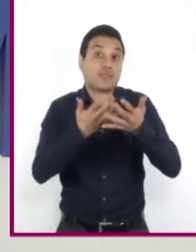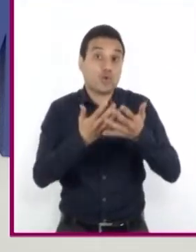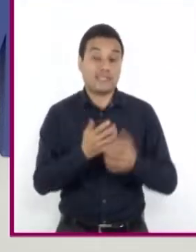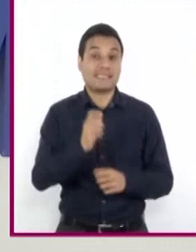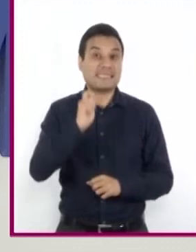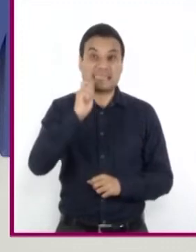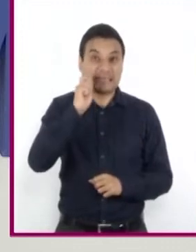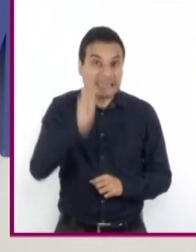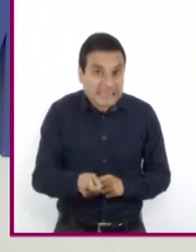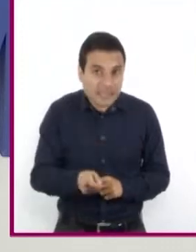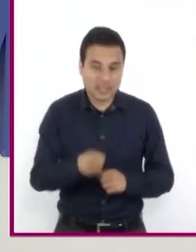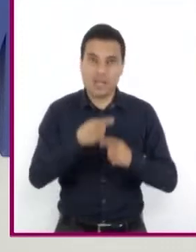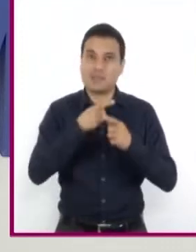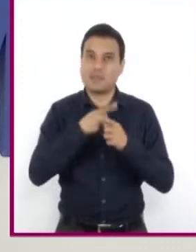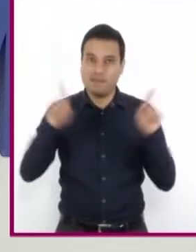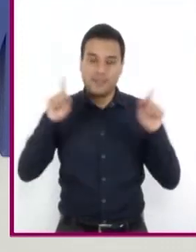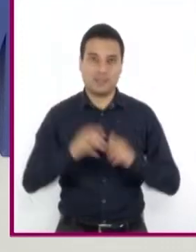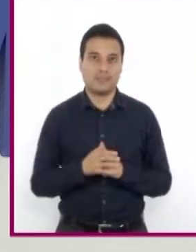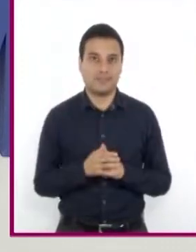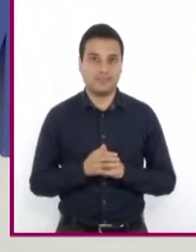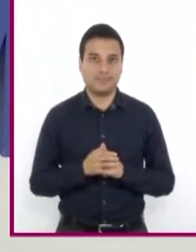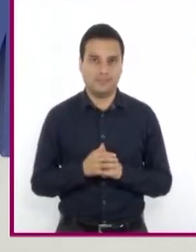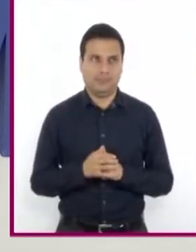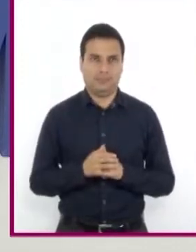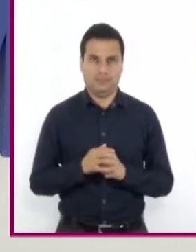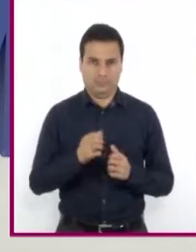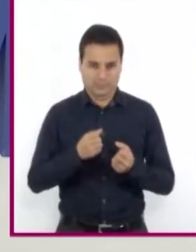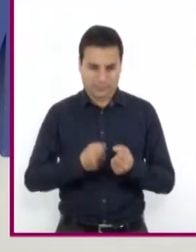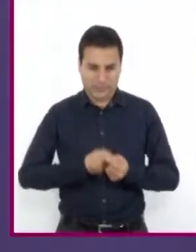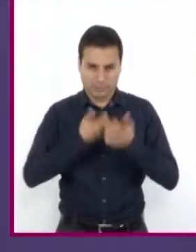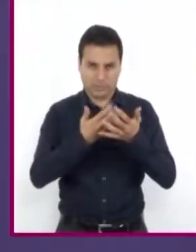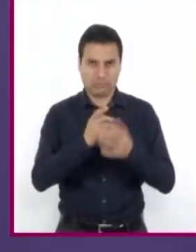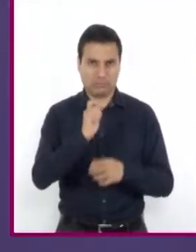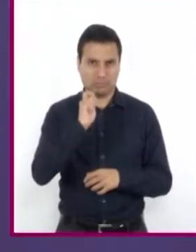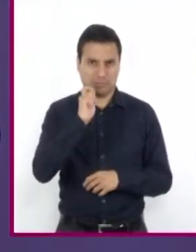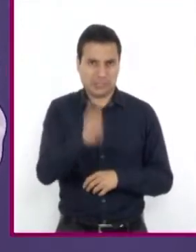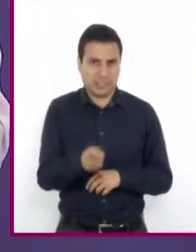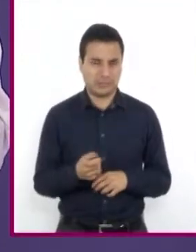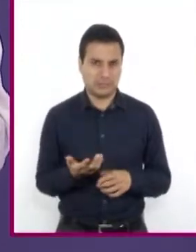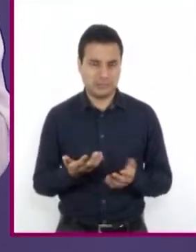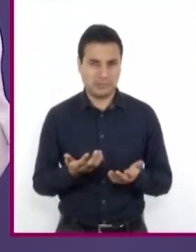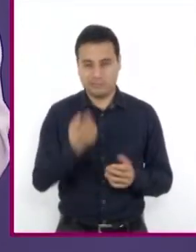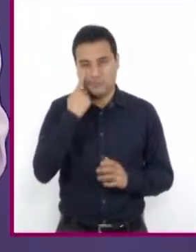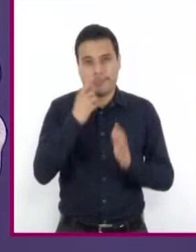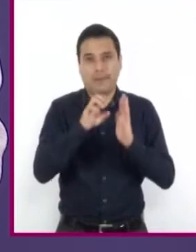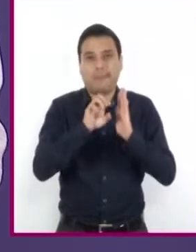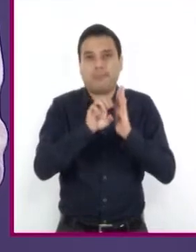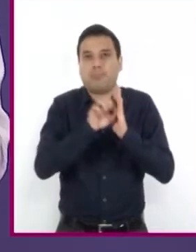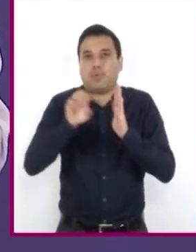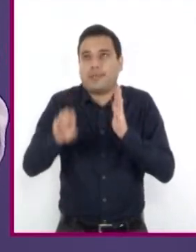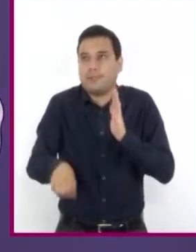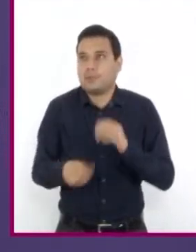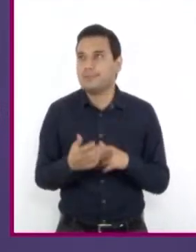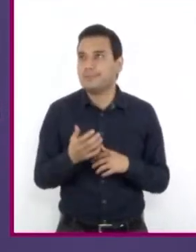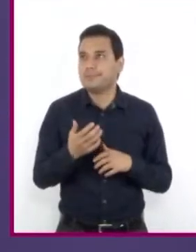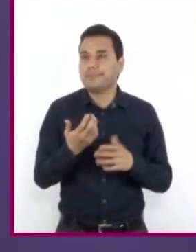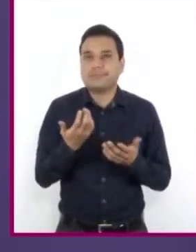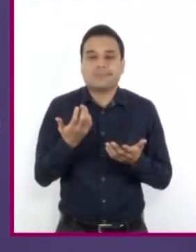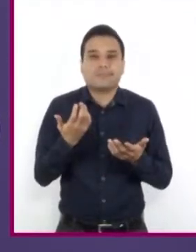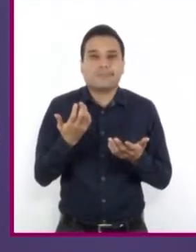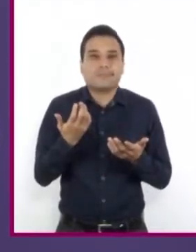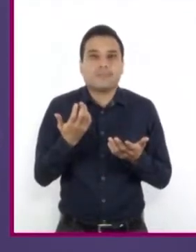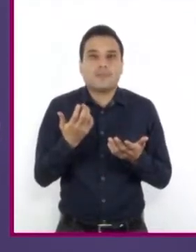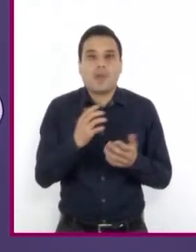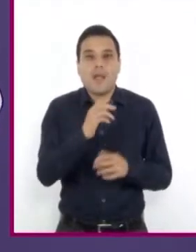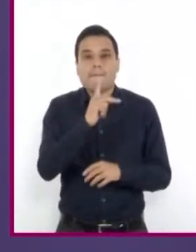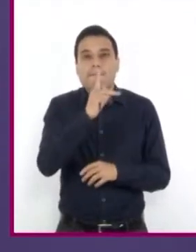de acuerdo a la situación. ¿Pero qué es una expresión? Bueno, pues cuando hablamos de expresión nos referimos a cómo